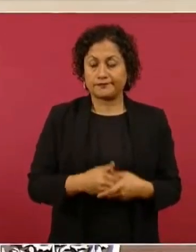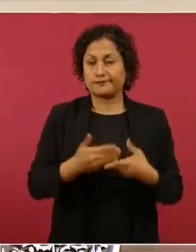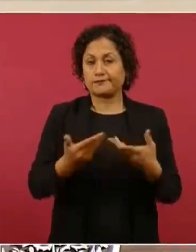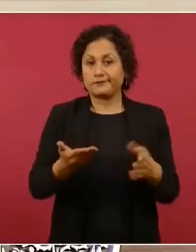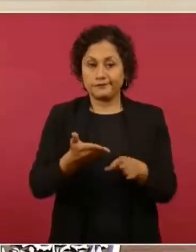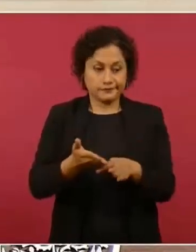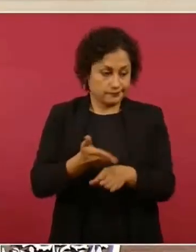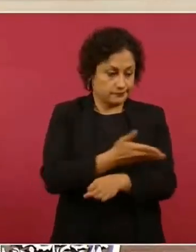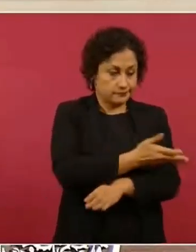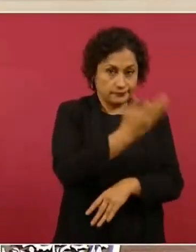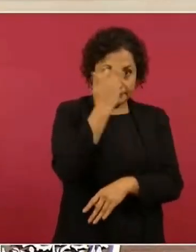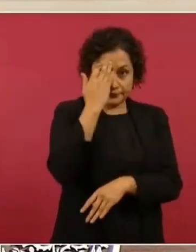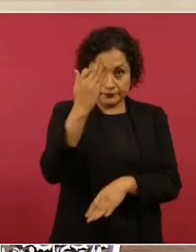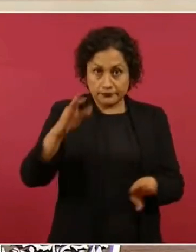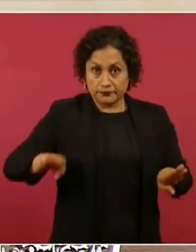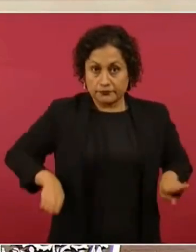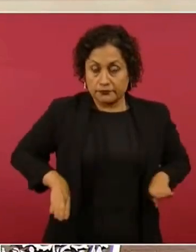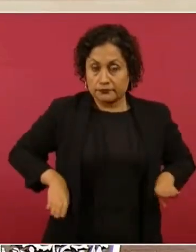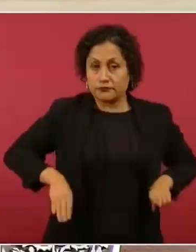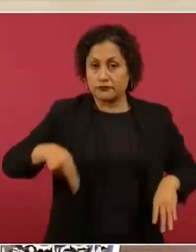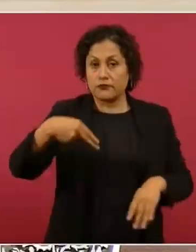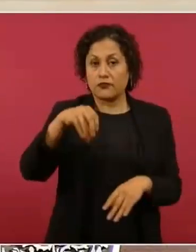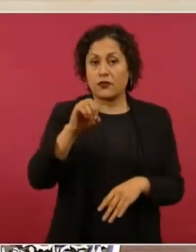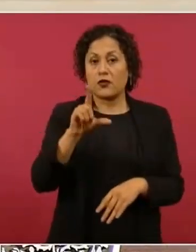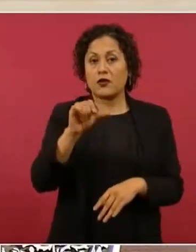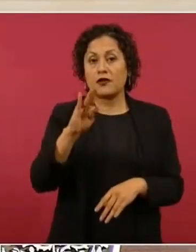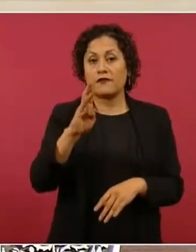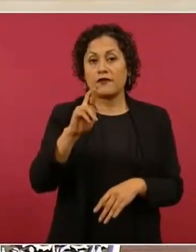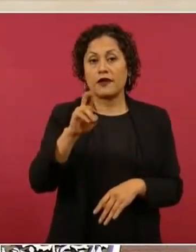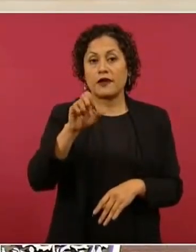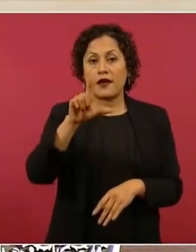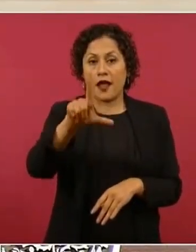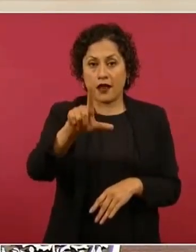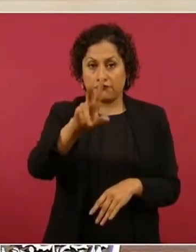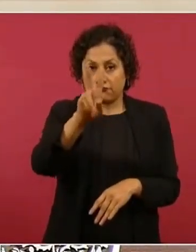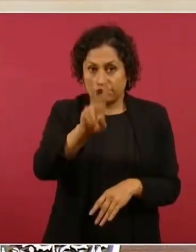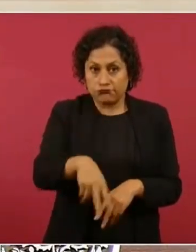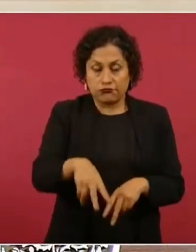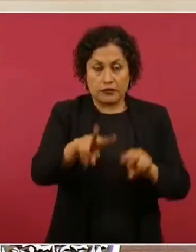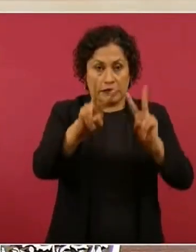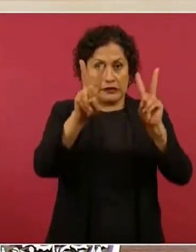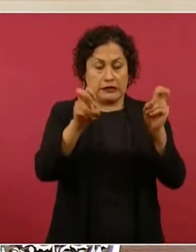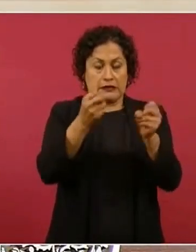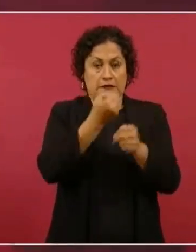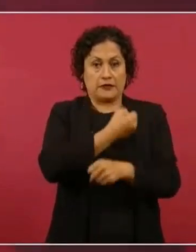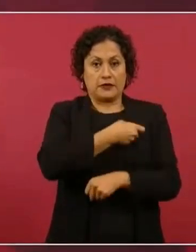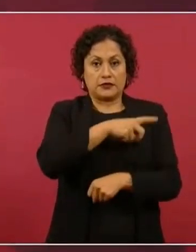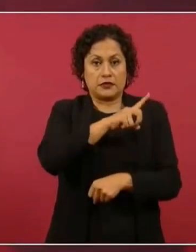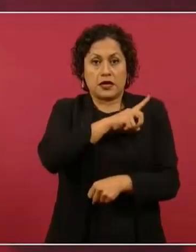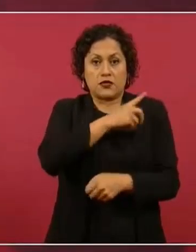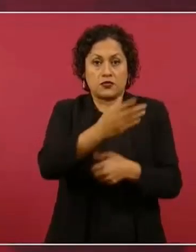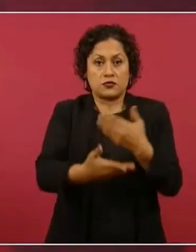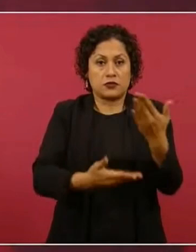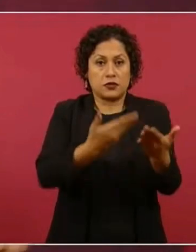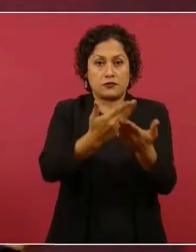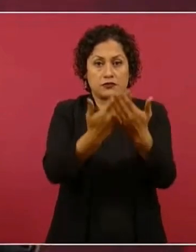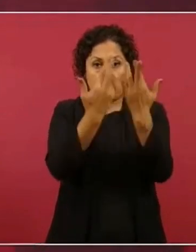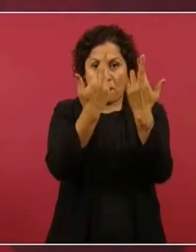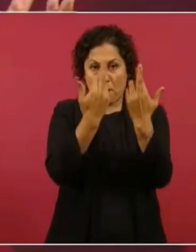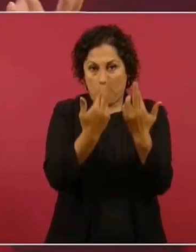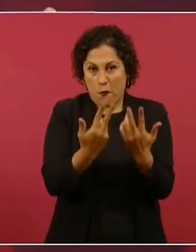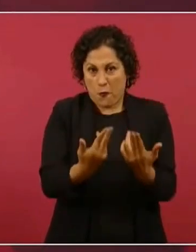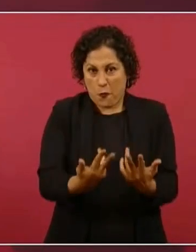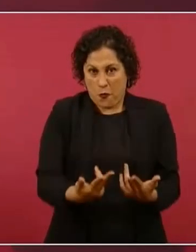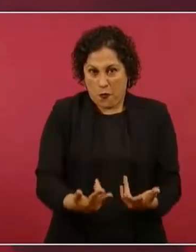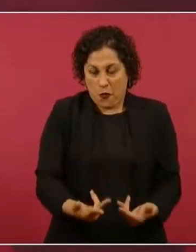periodo neoliberal, dejaron en el suelo el servicio de salud pública y lo estamos